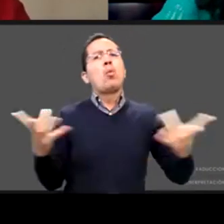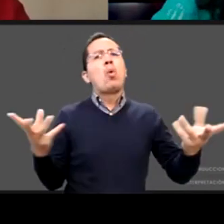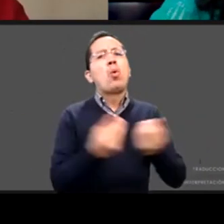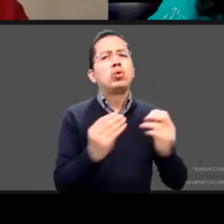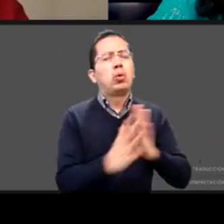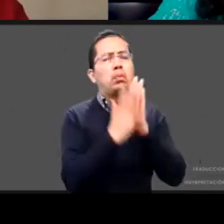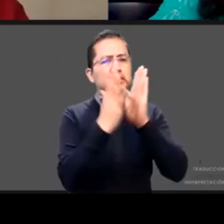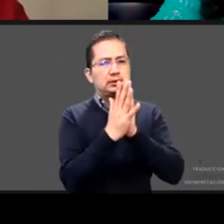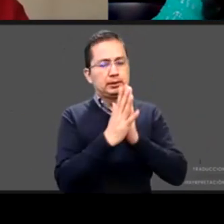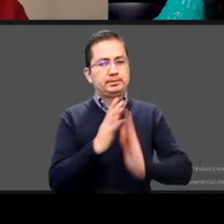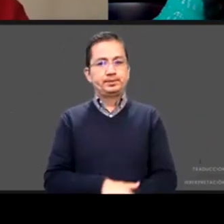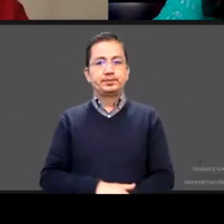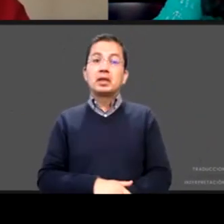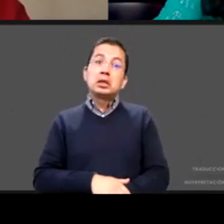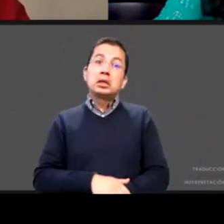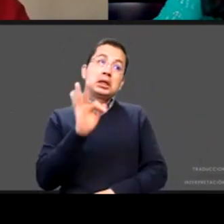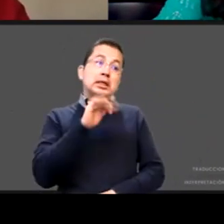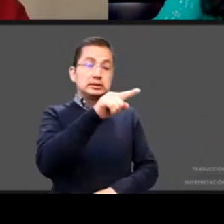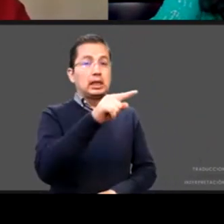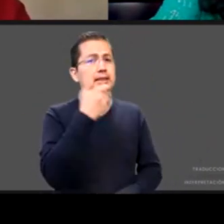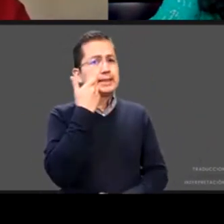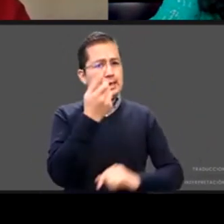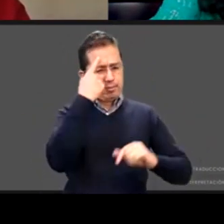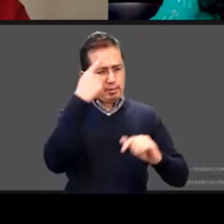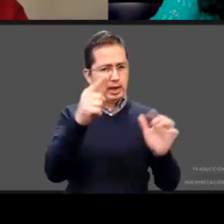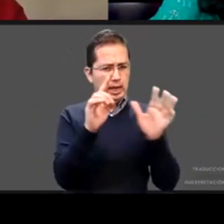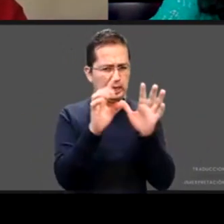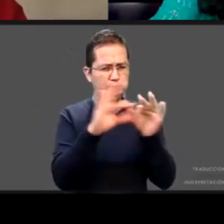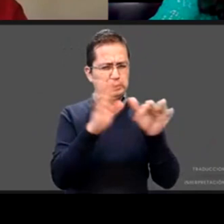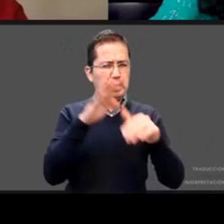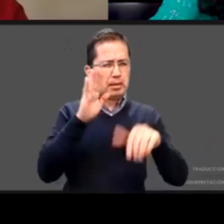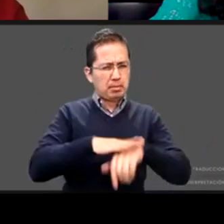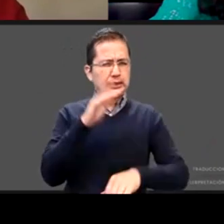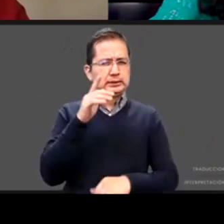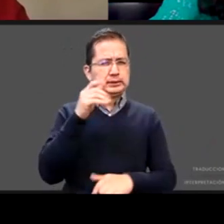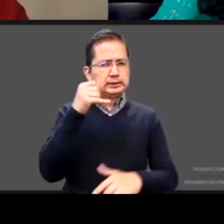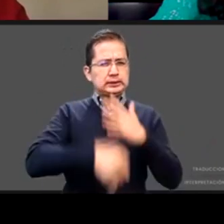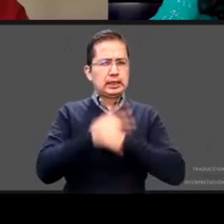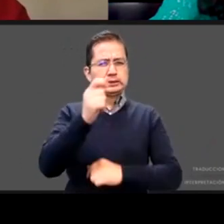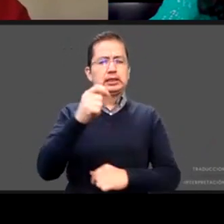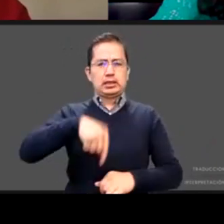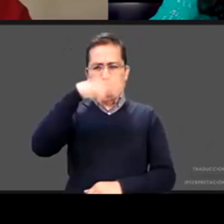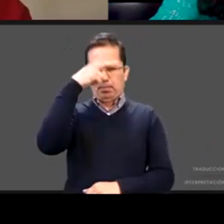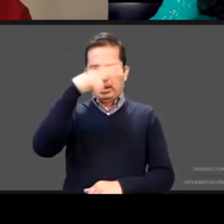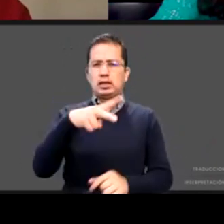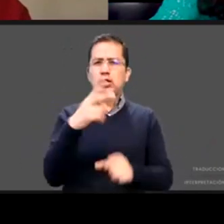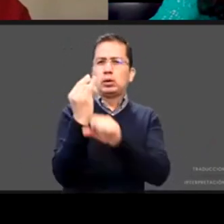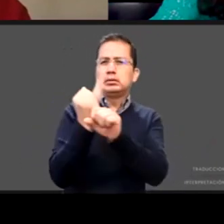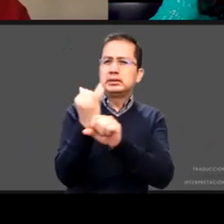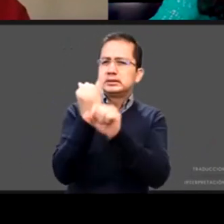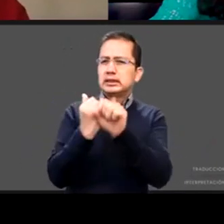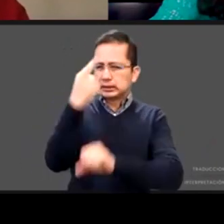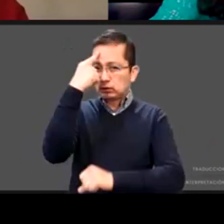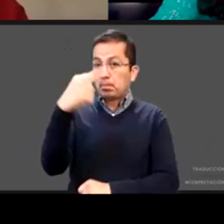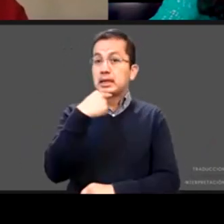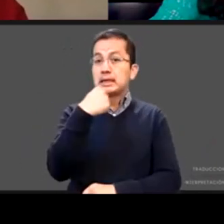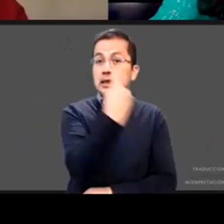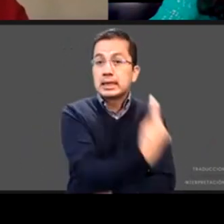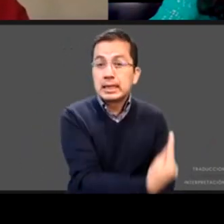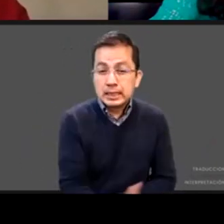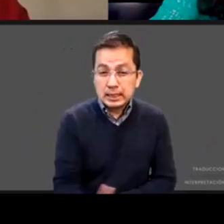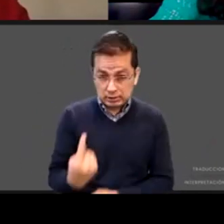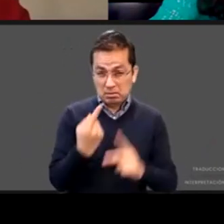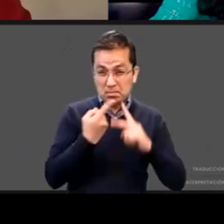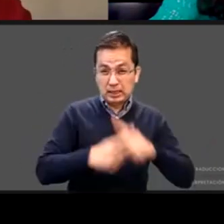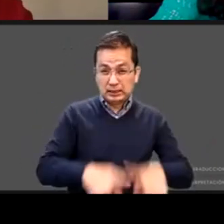relacionado con el asunto de estudios especializados que existen en méxico sobre primera infancia y dónde se pueden consultar